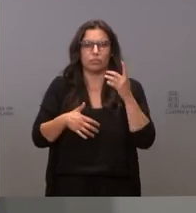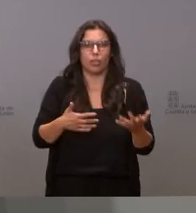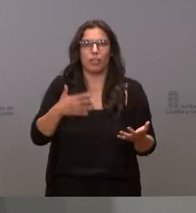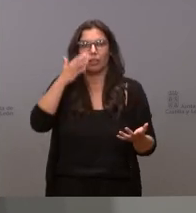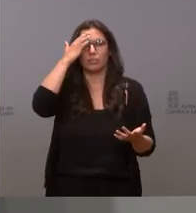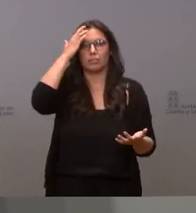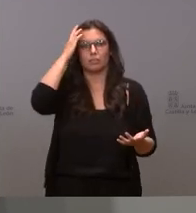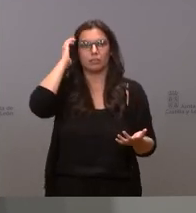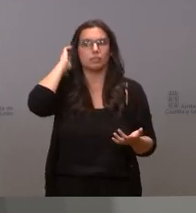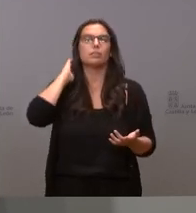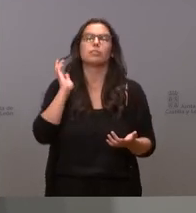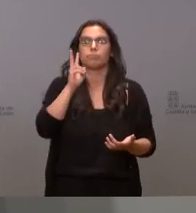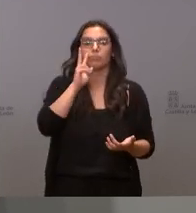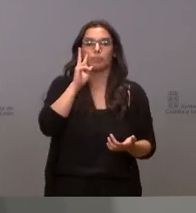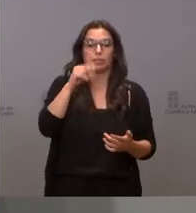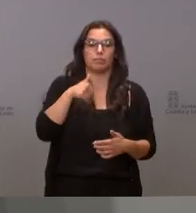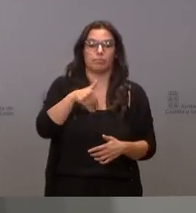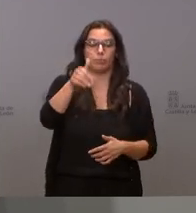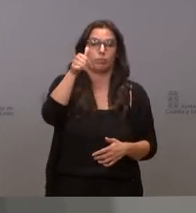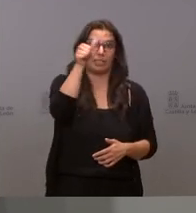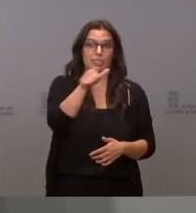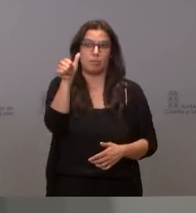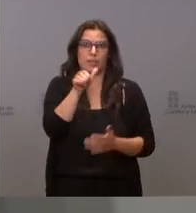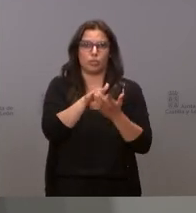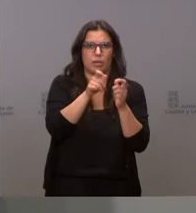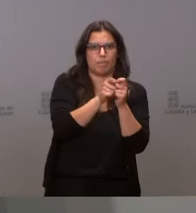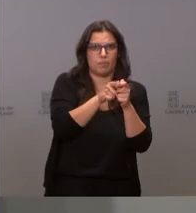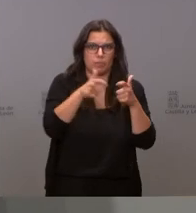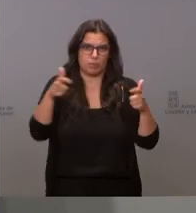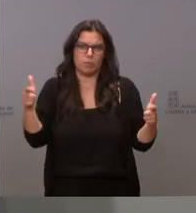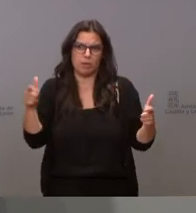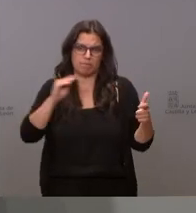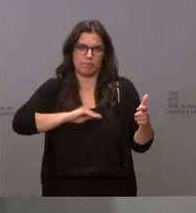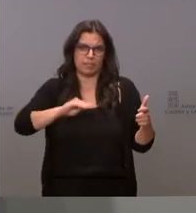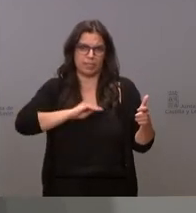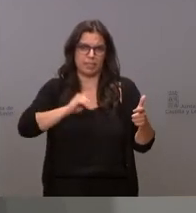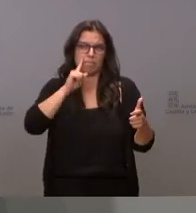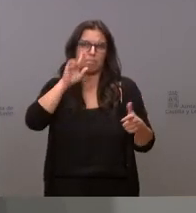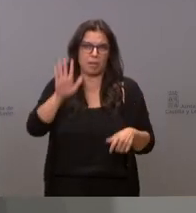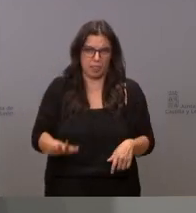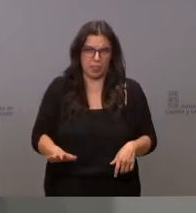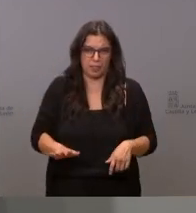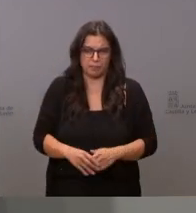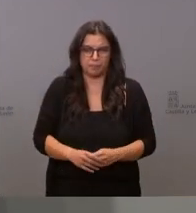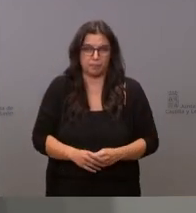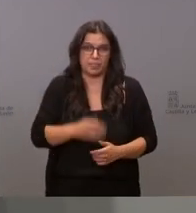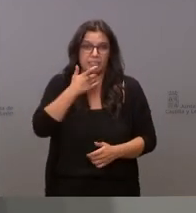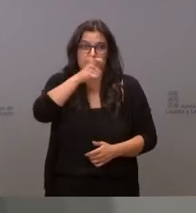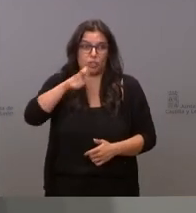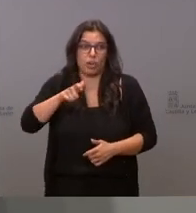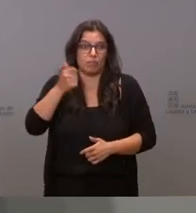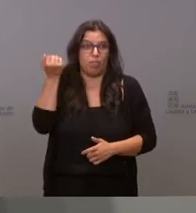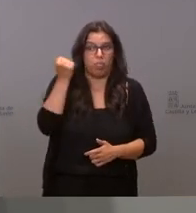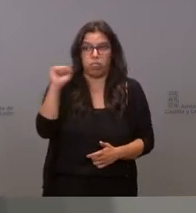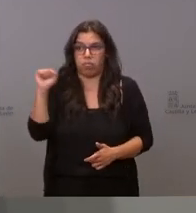de los casos en las próximas semanas va a ser muy alto si la gente no cumple con